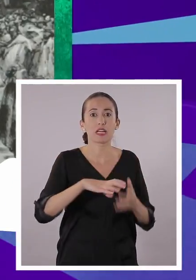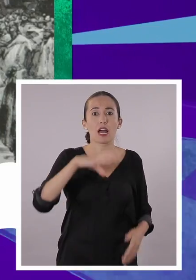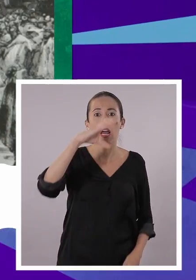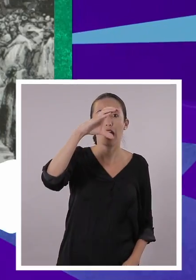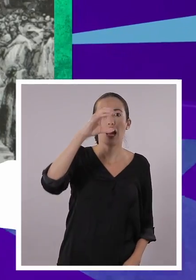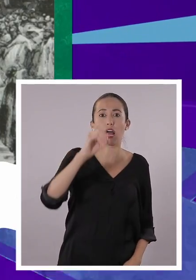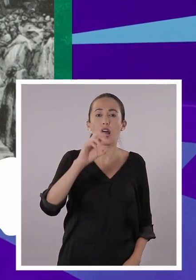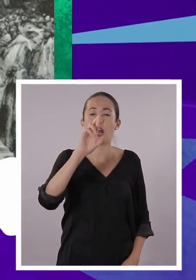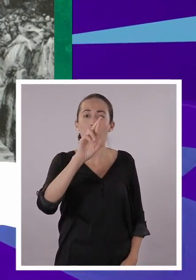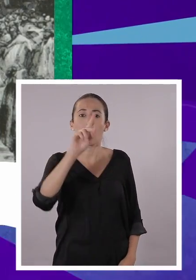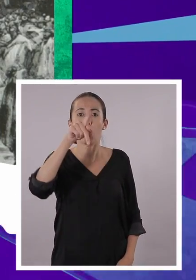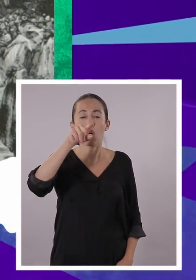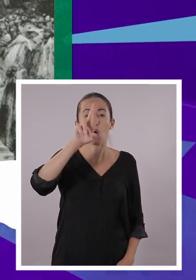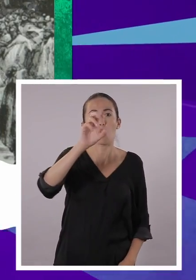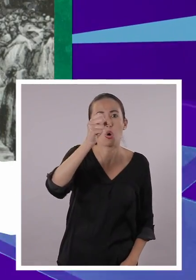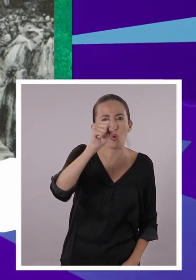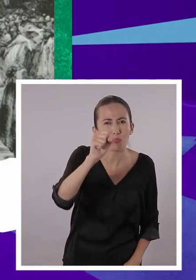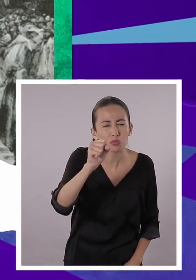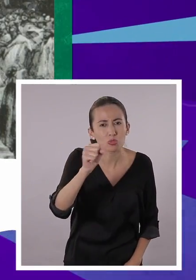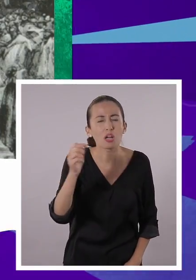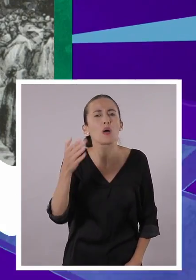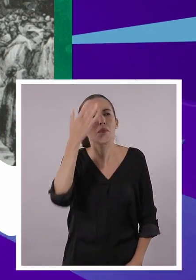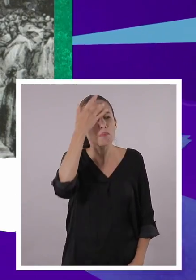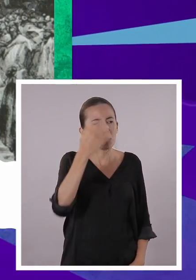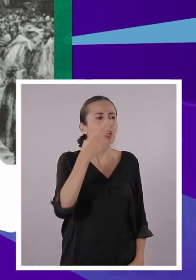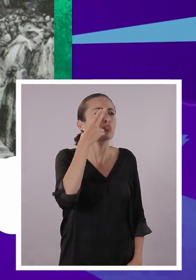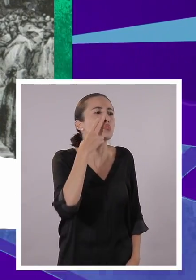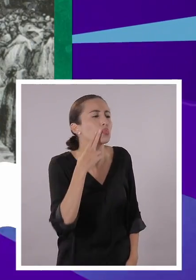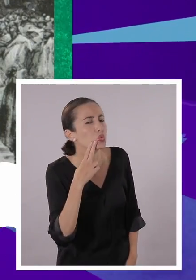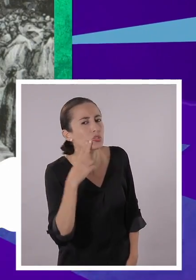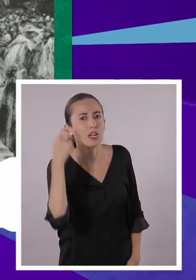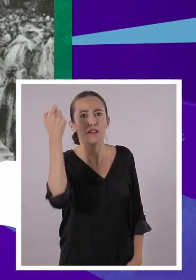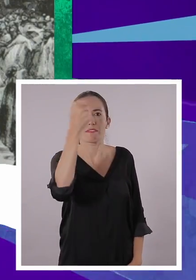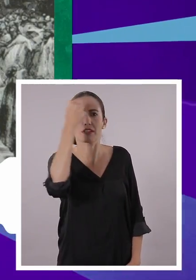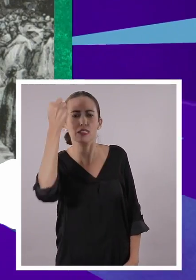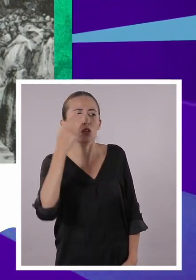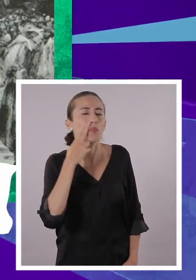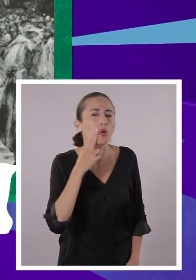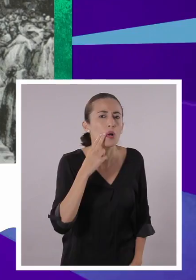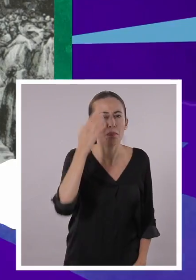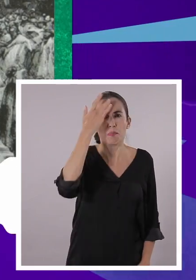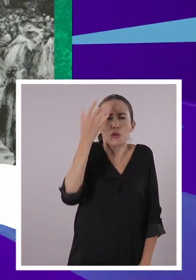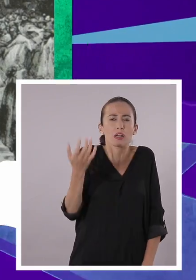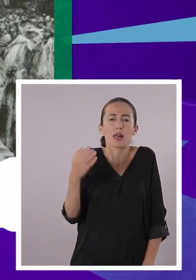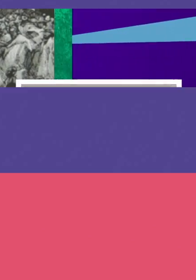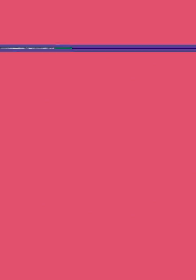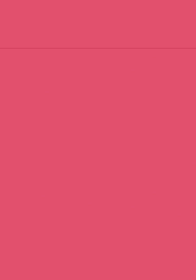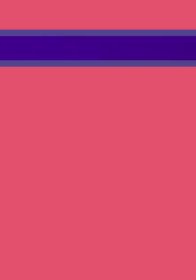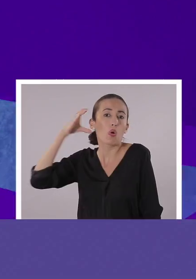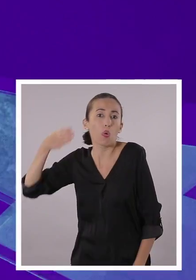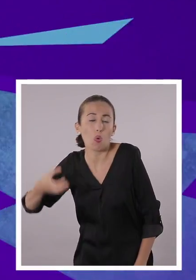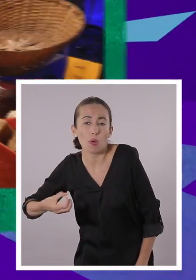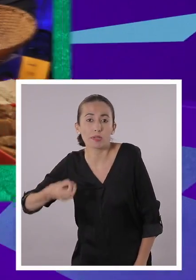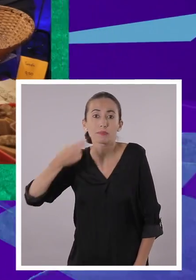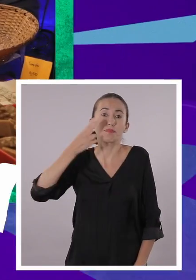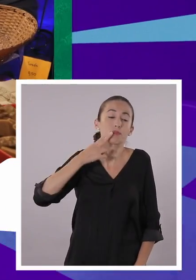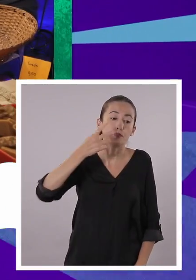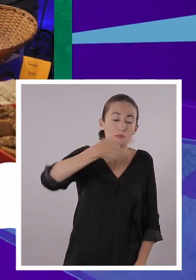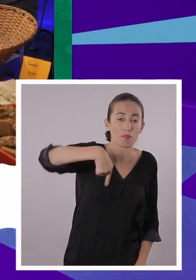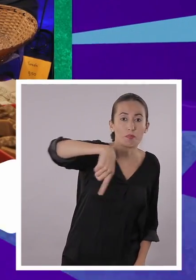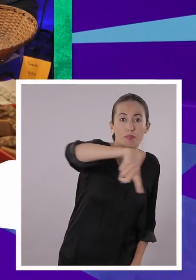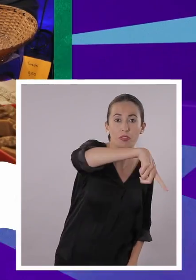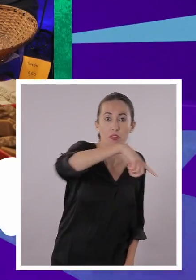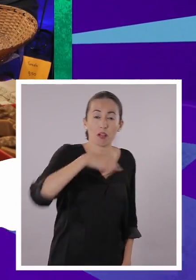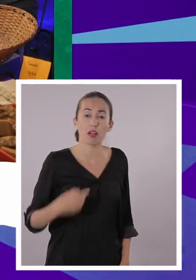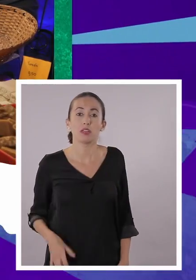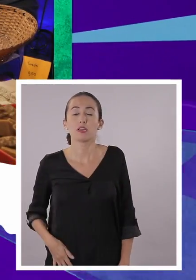Christi y se le dice la fiesta más dulce del mundo específicamente porque en Cuenca se celebra una fiesta de dulces en el